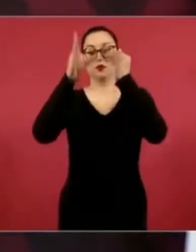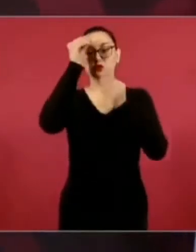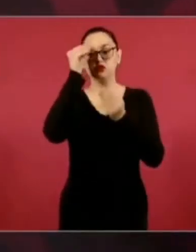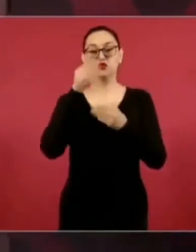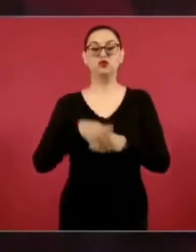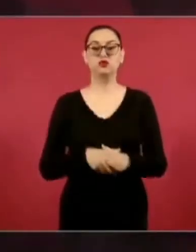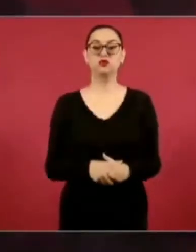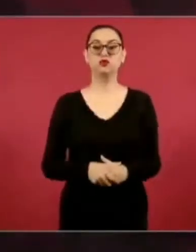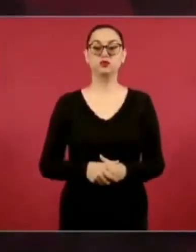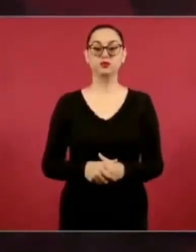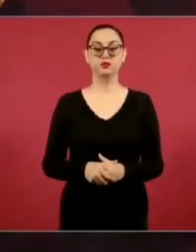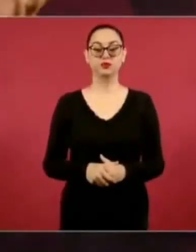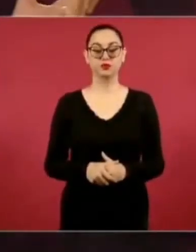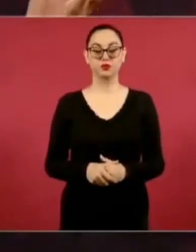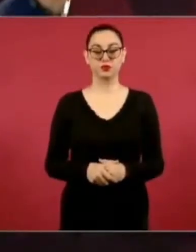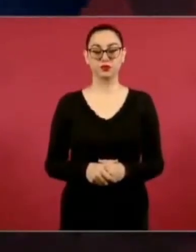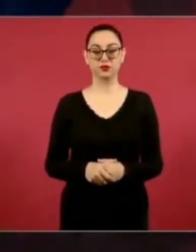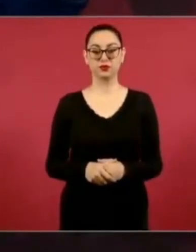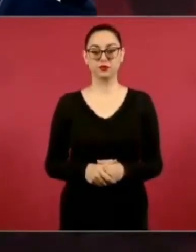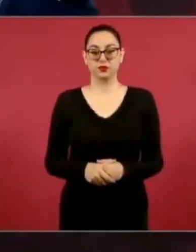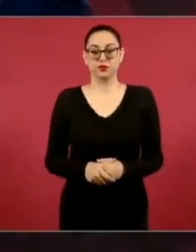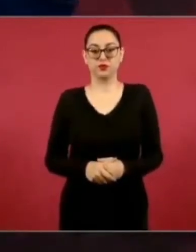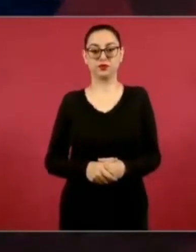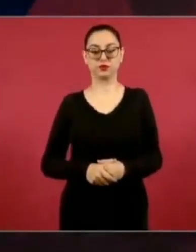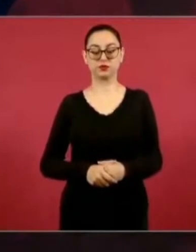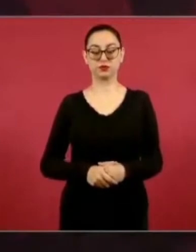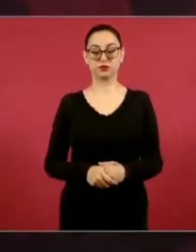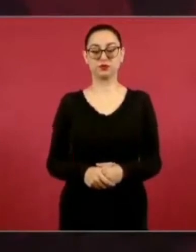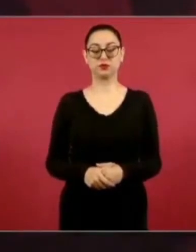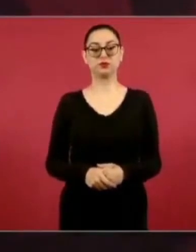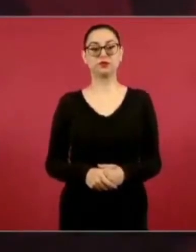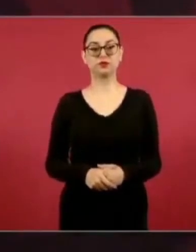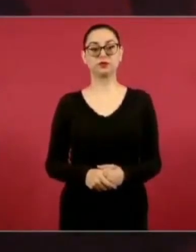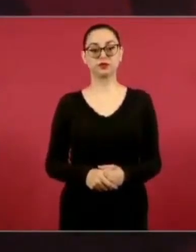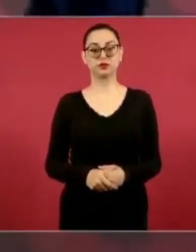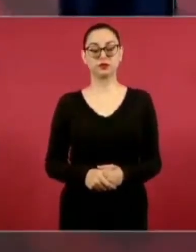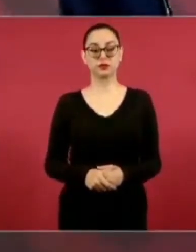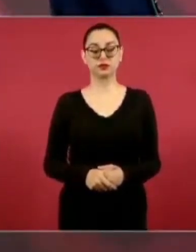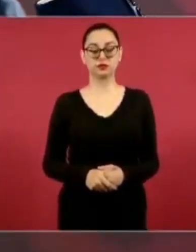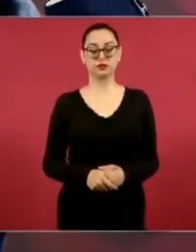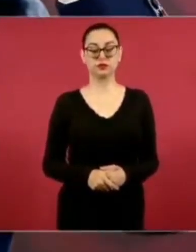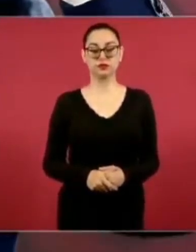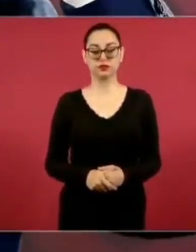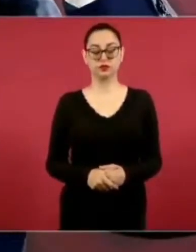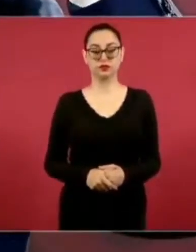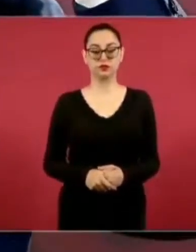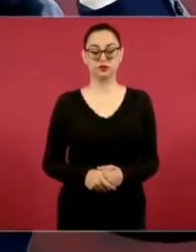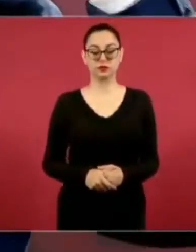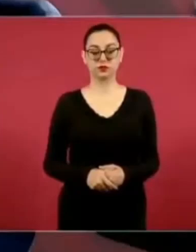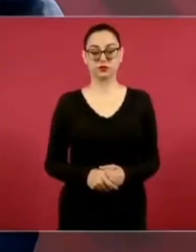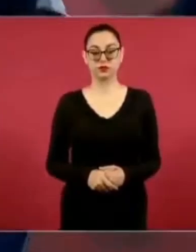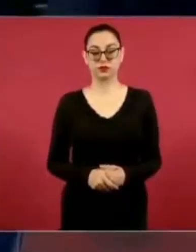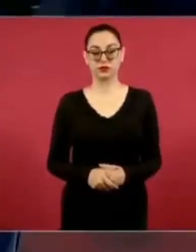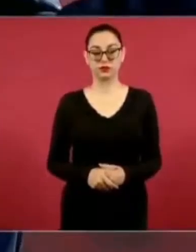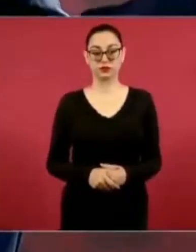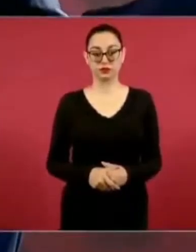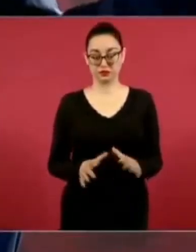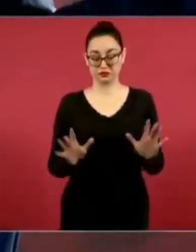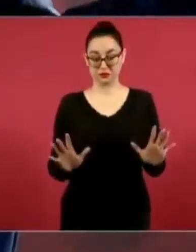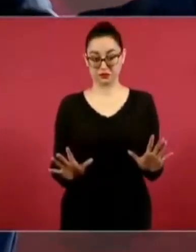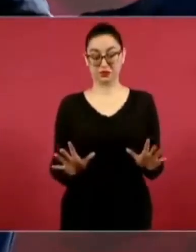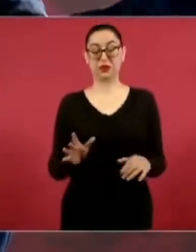Es importante que se conozca que hay una coincidencia. Los hombres